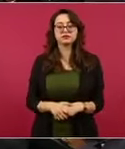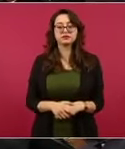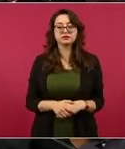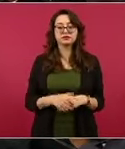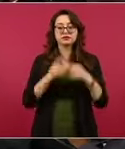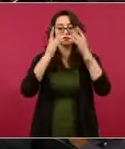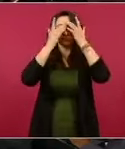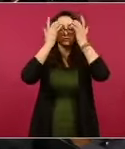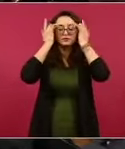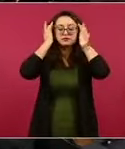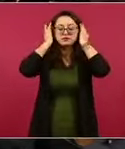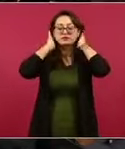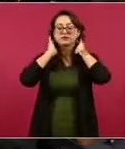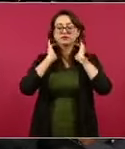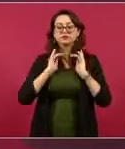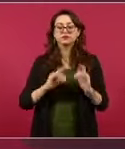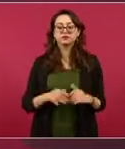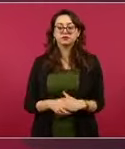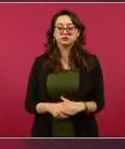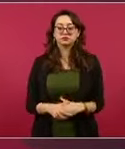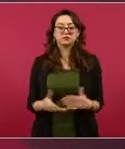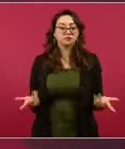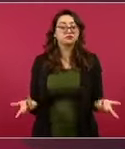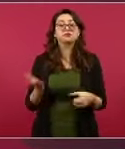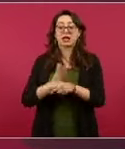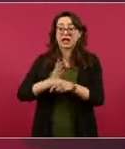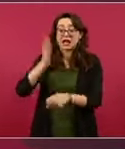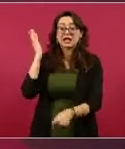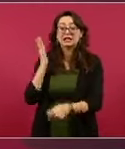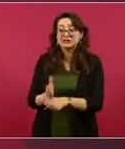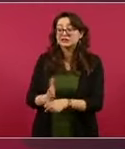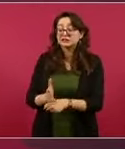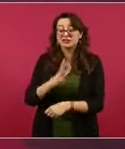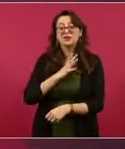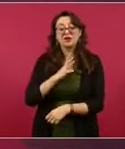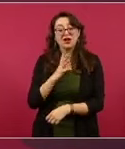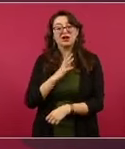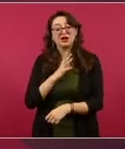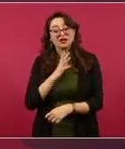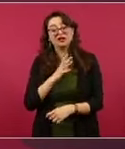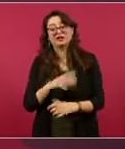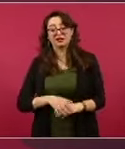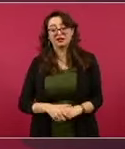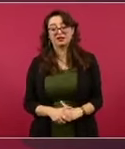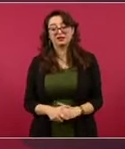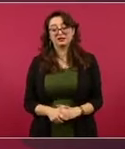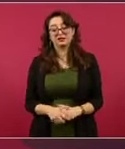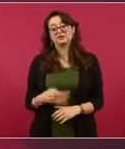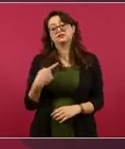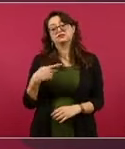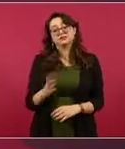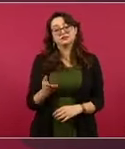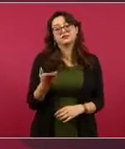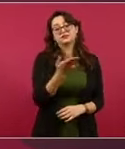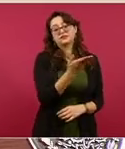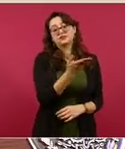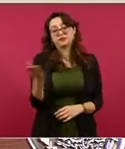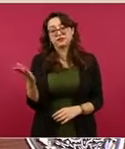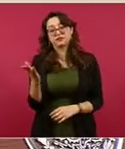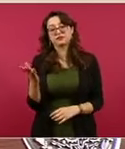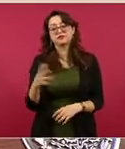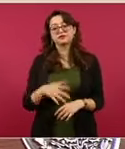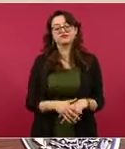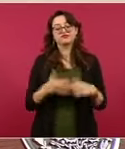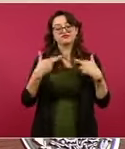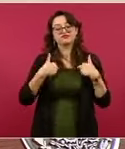Pues que no hay impunidad, nada más que ustedes, los representantes de la